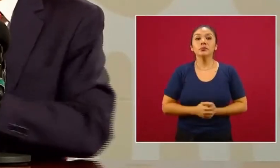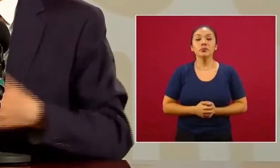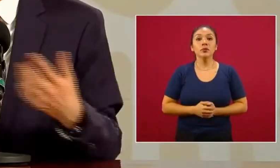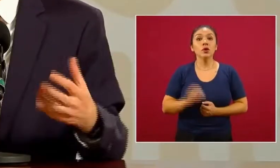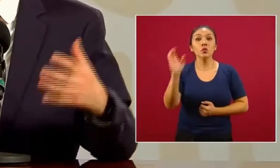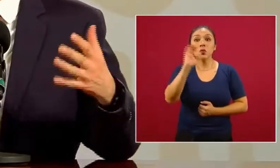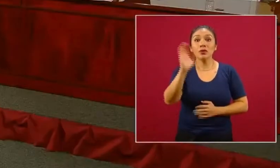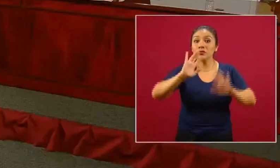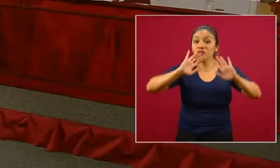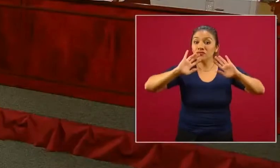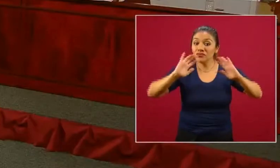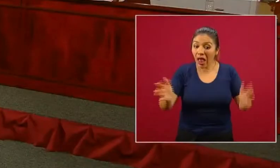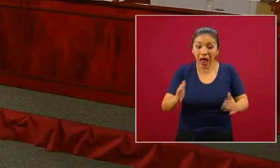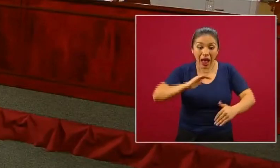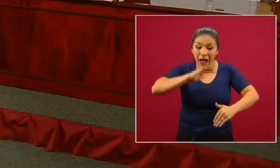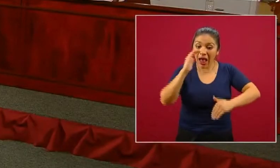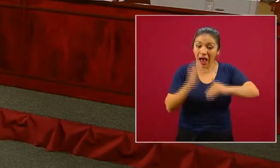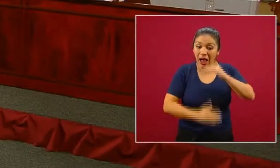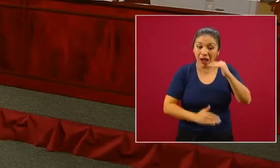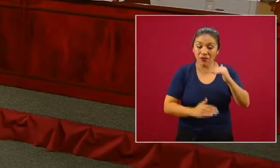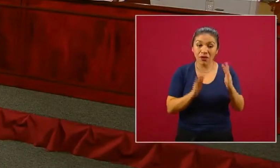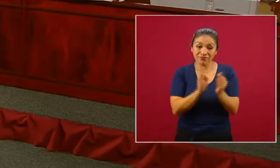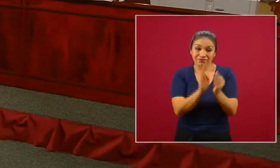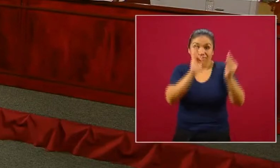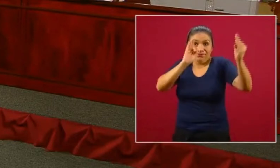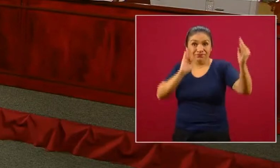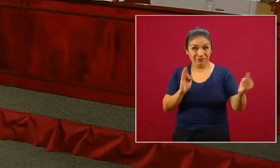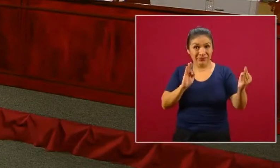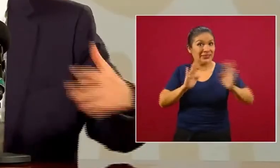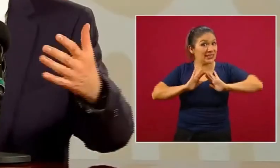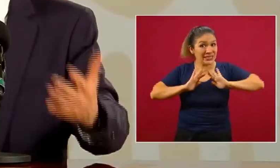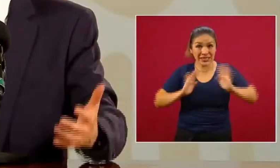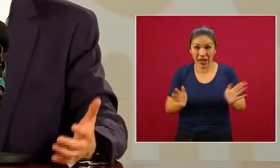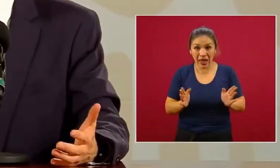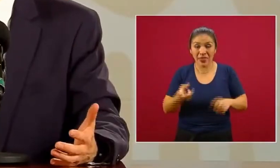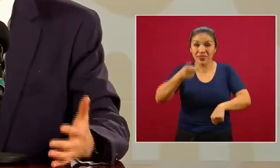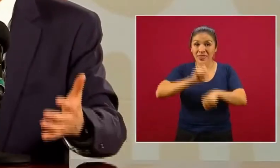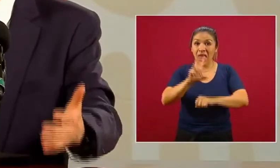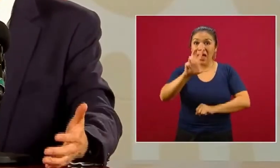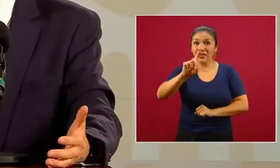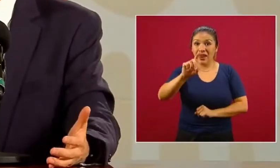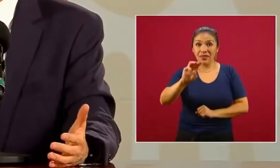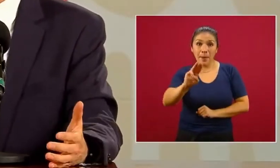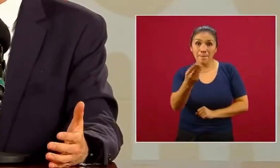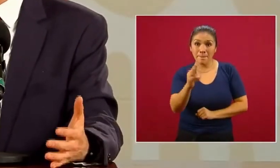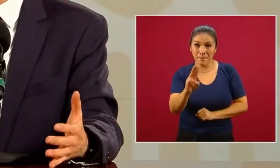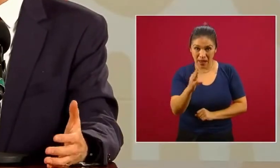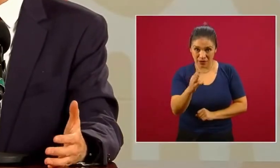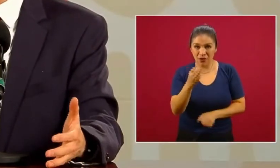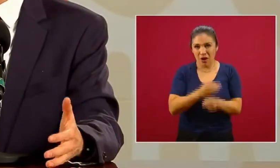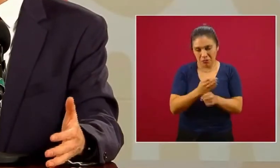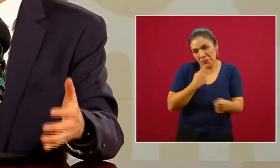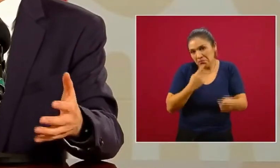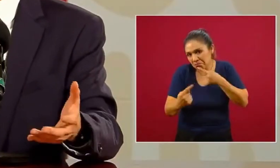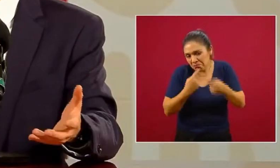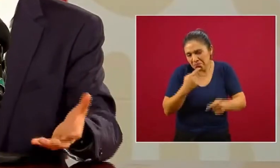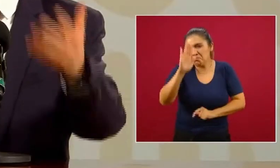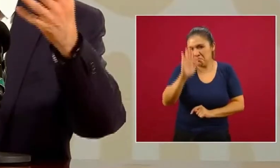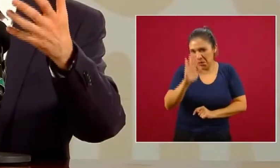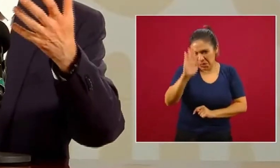termine la jornada nacional de sana distancia, el 30 de mayo, de origen está planeada para esa fecha,